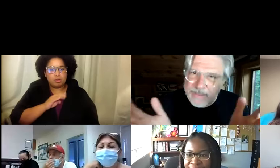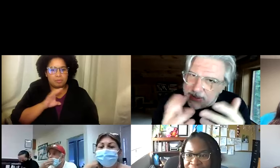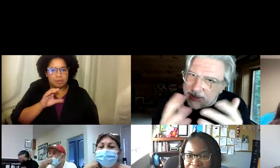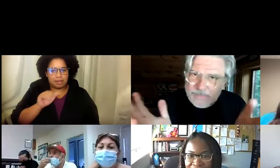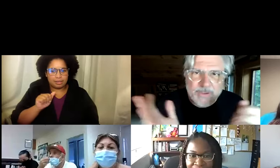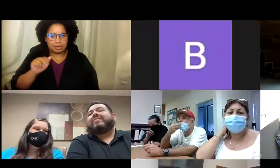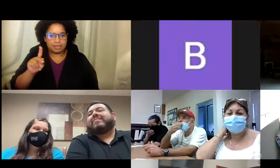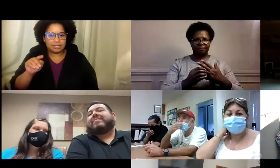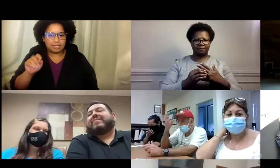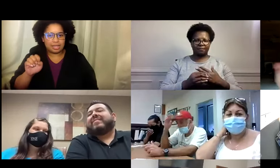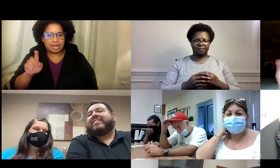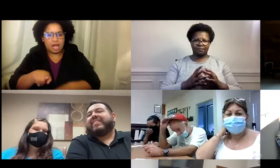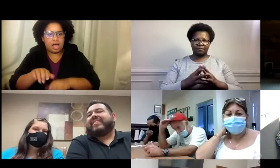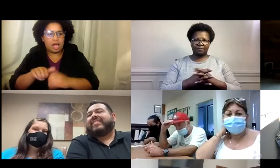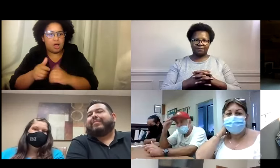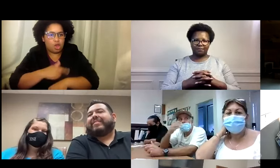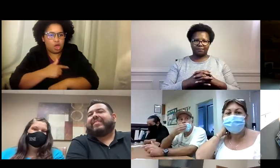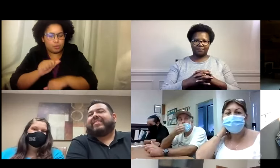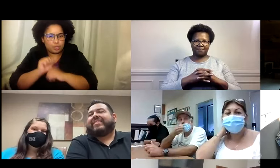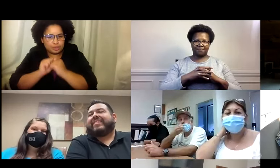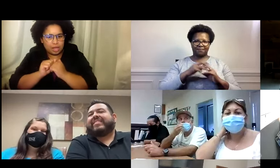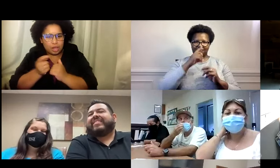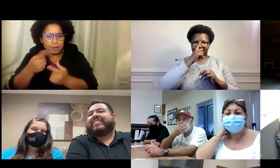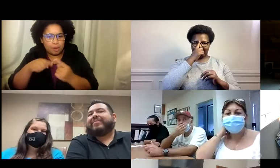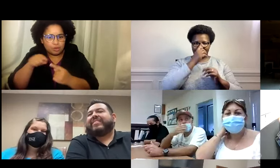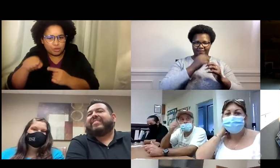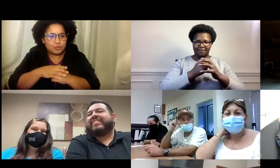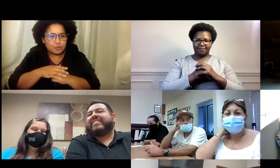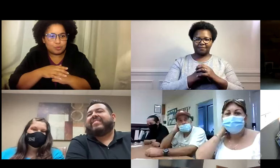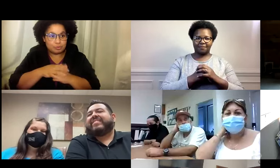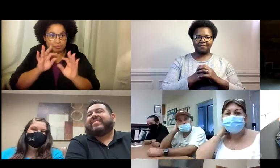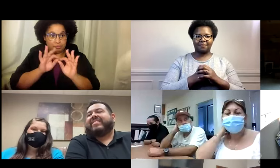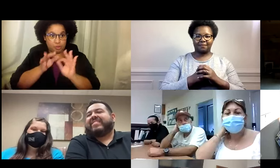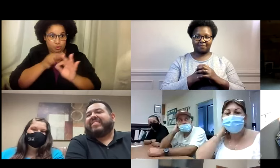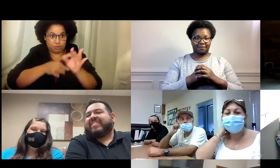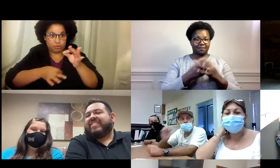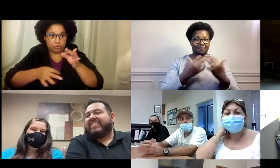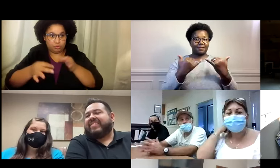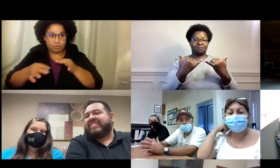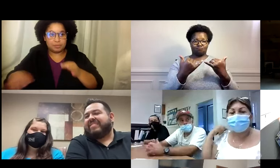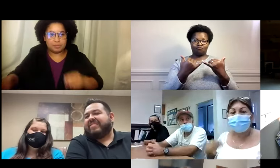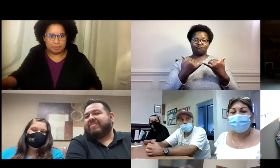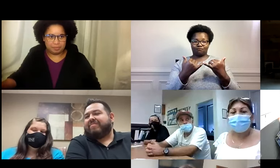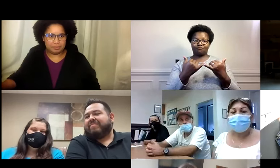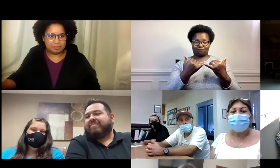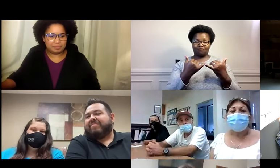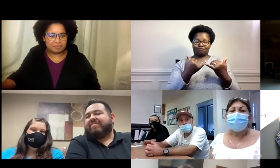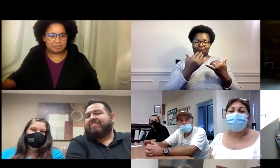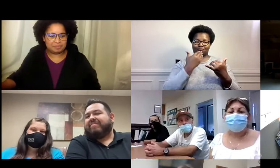Pero Rebeca y Kay, por favor, cuéntanos un poquito cuánto tiempo hemos estado trabajando juntas. Bueno, Kay, ¿quieres hablar tú?